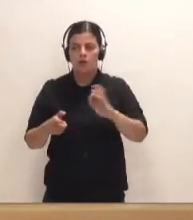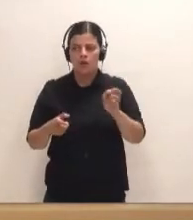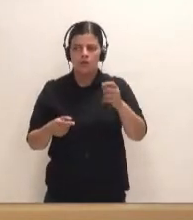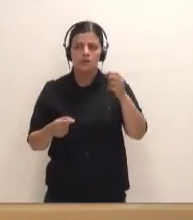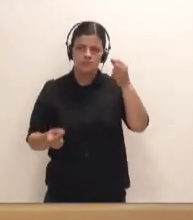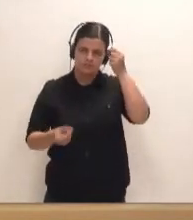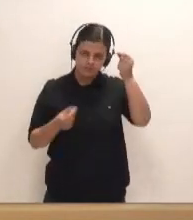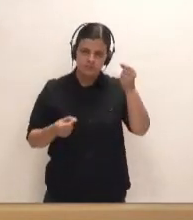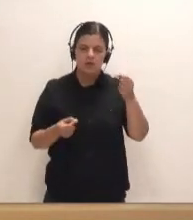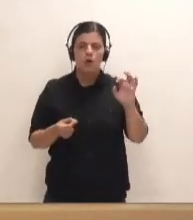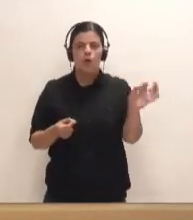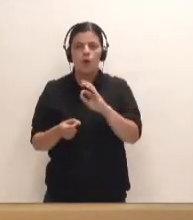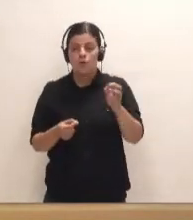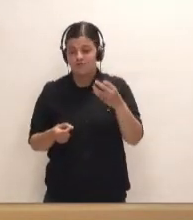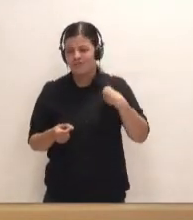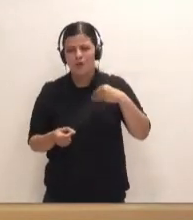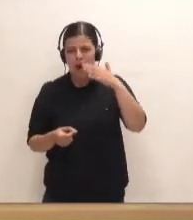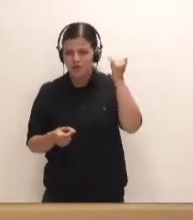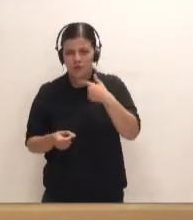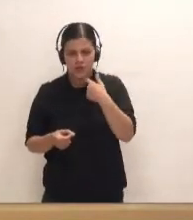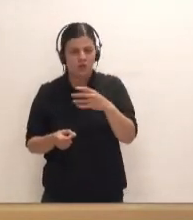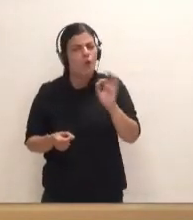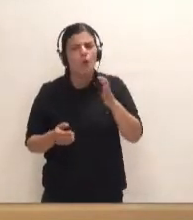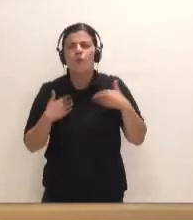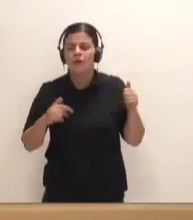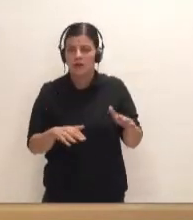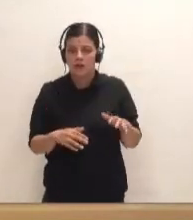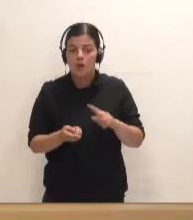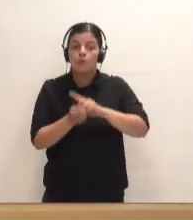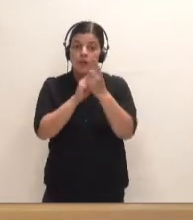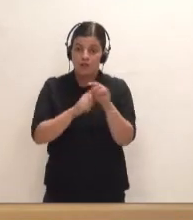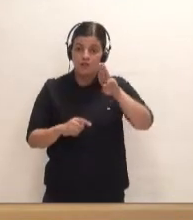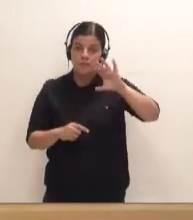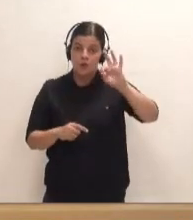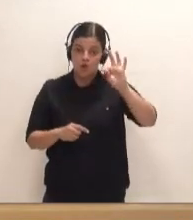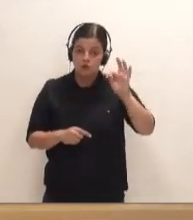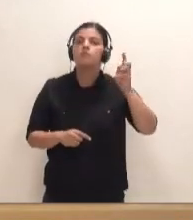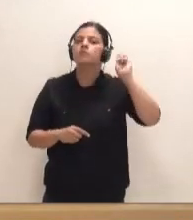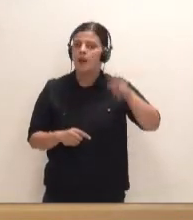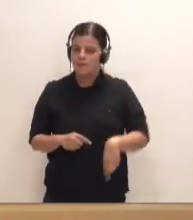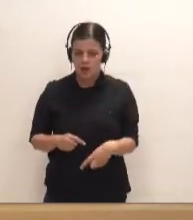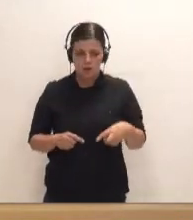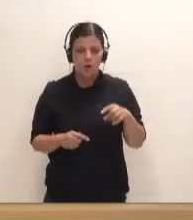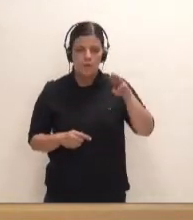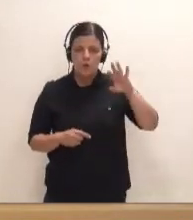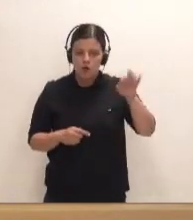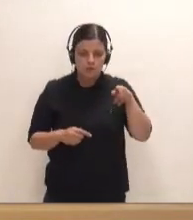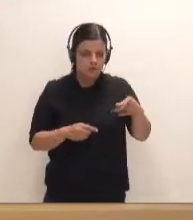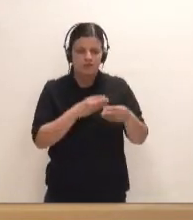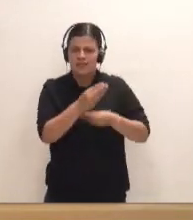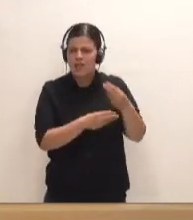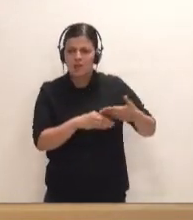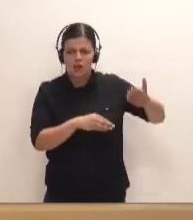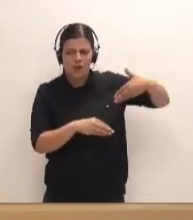señor Alonso, como cualquier otro. Que impliquen modificaciones del PIOT, sin duda. Un PIOT enquilosado y que se hizo en su